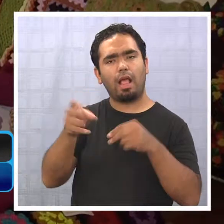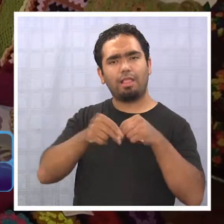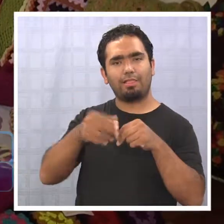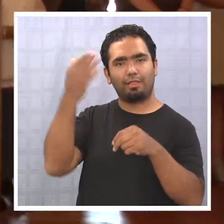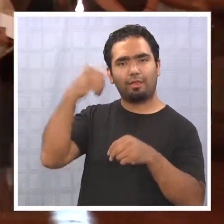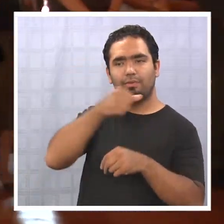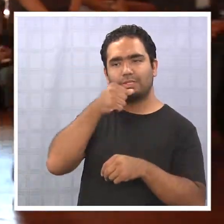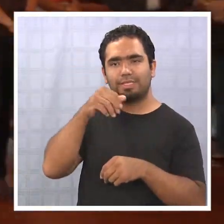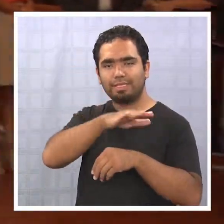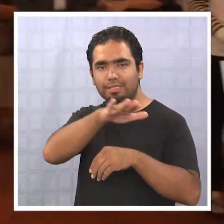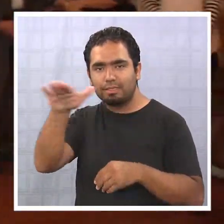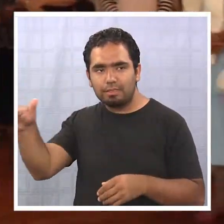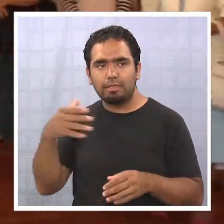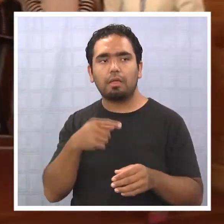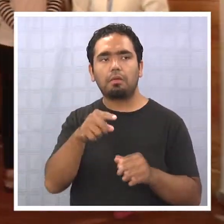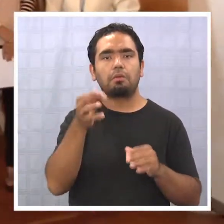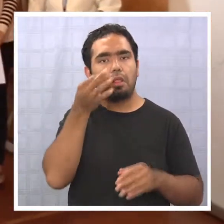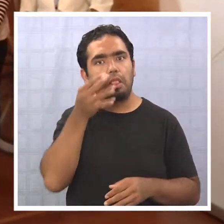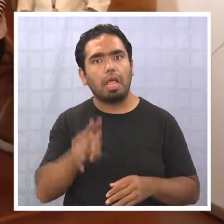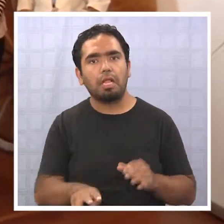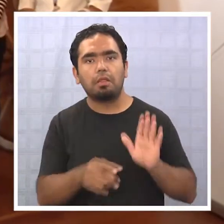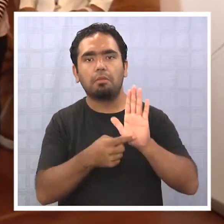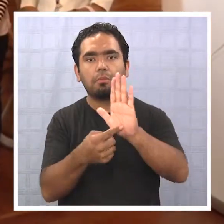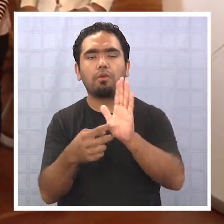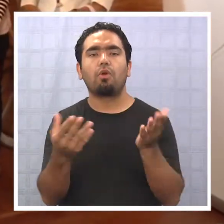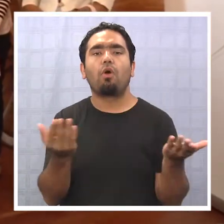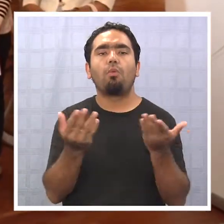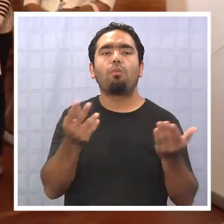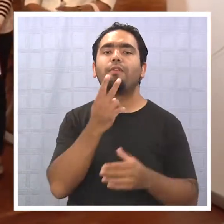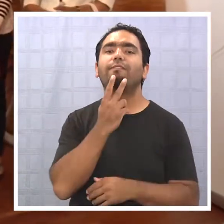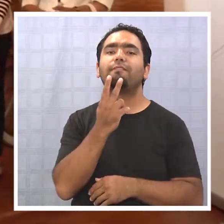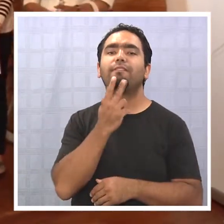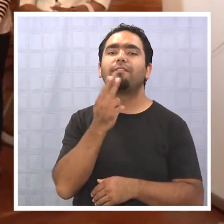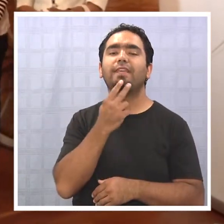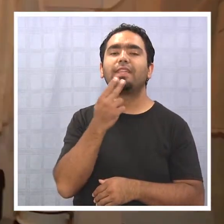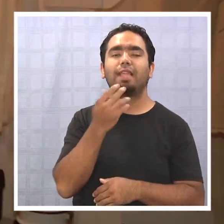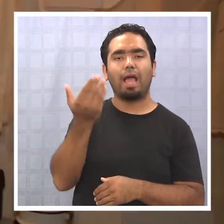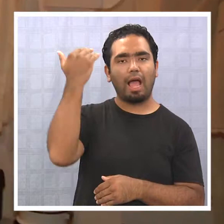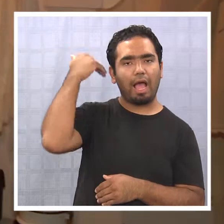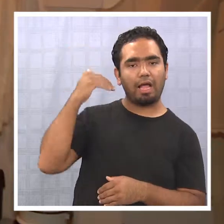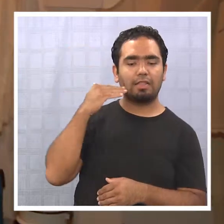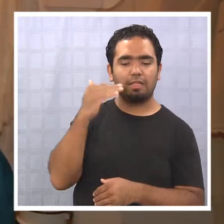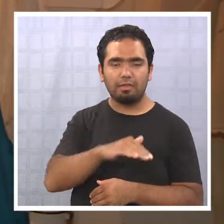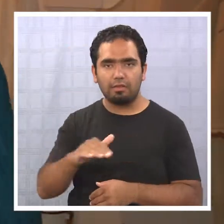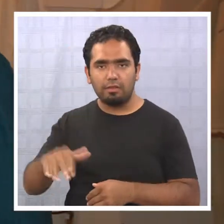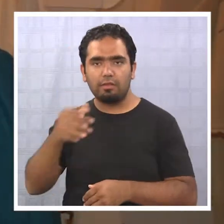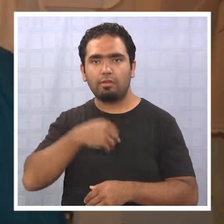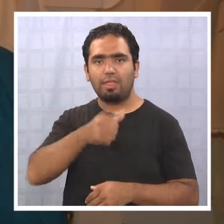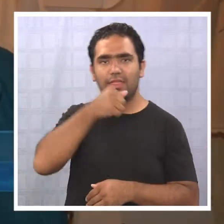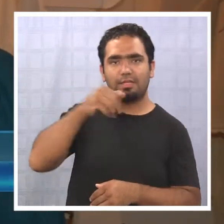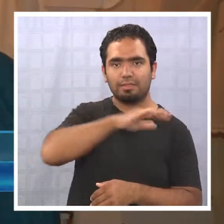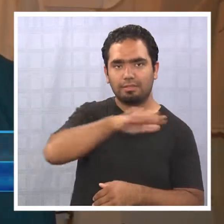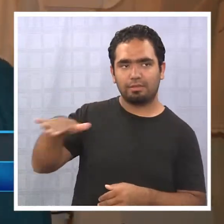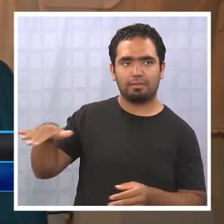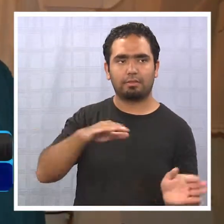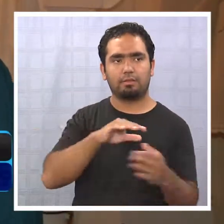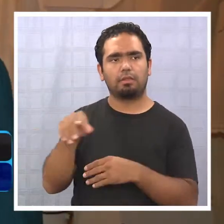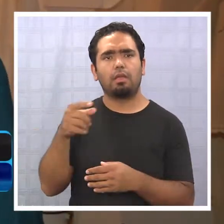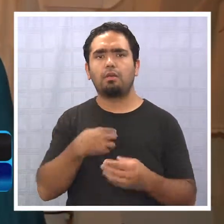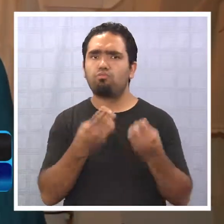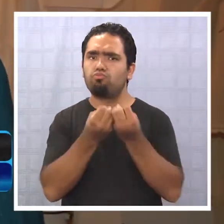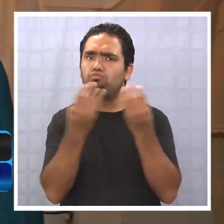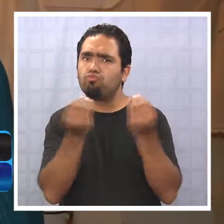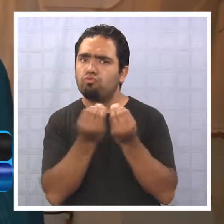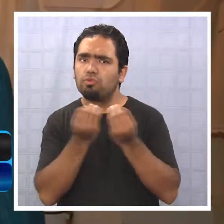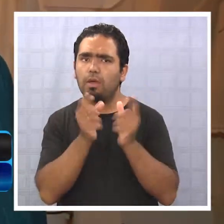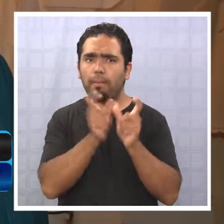para establecer otro testimonio de la vida en la época salitrera. Lo pensamos primero así como un taller, más, pero la verdad es hemos tenido harto